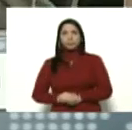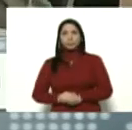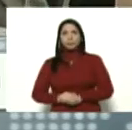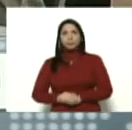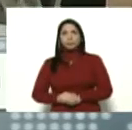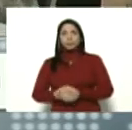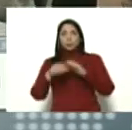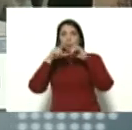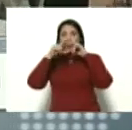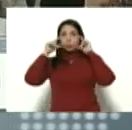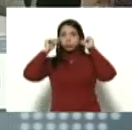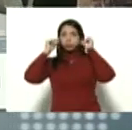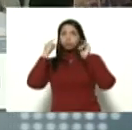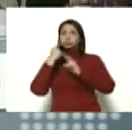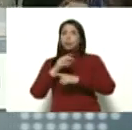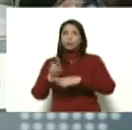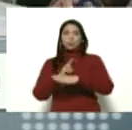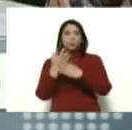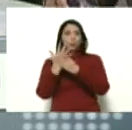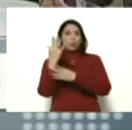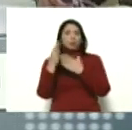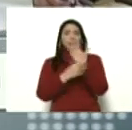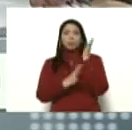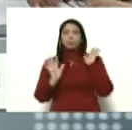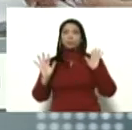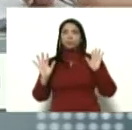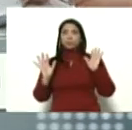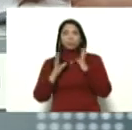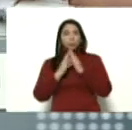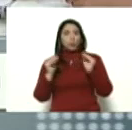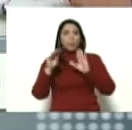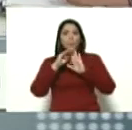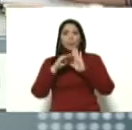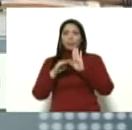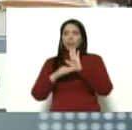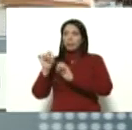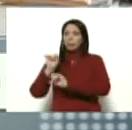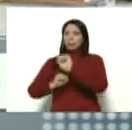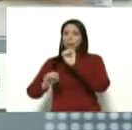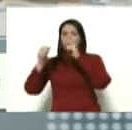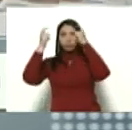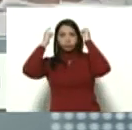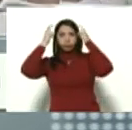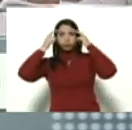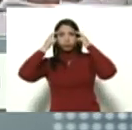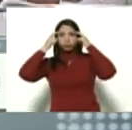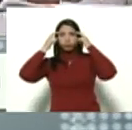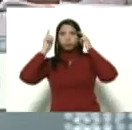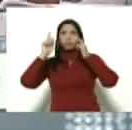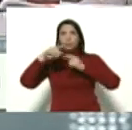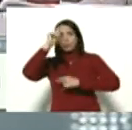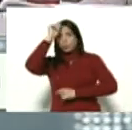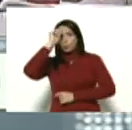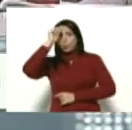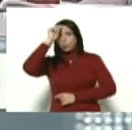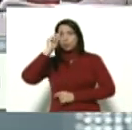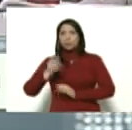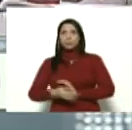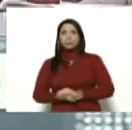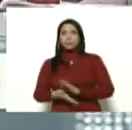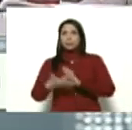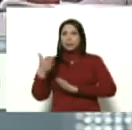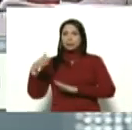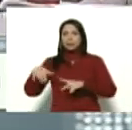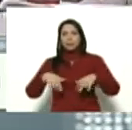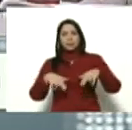sus tapabocas, sus guantes, todas sus medidas de protección, sus gorritos, sus gorras, salir a